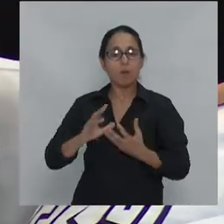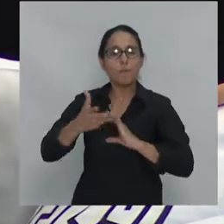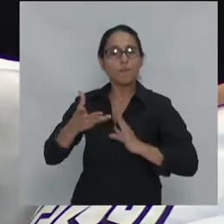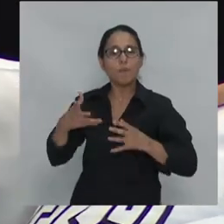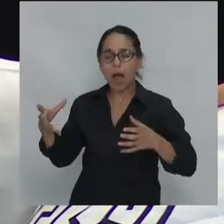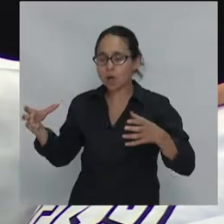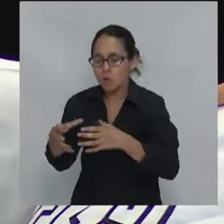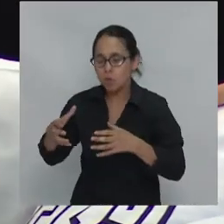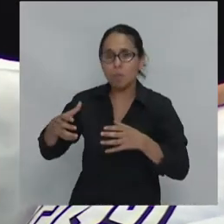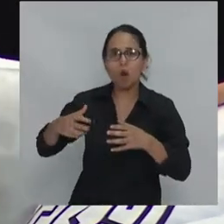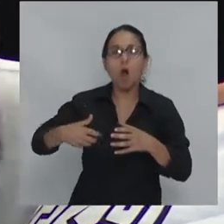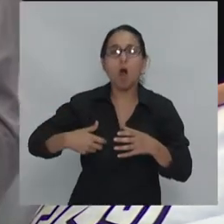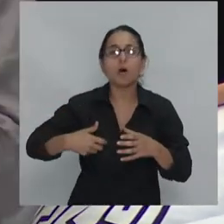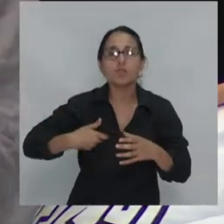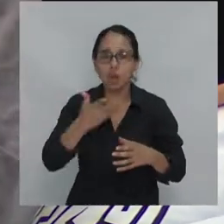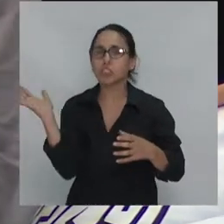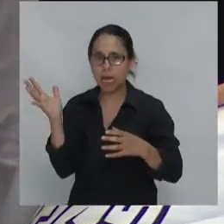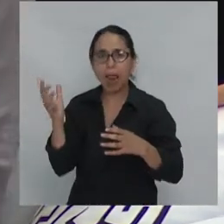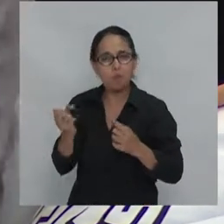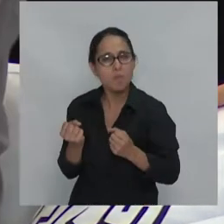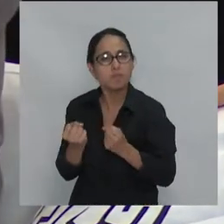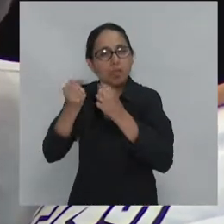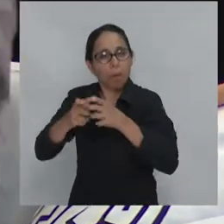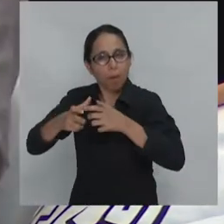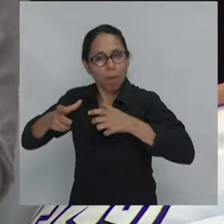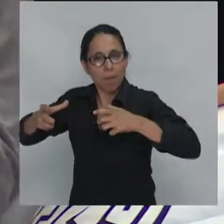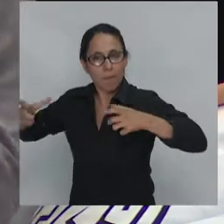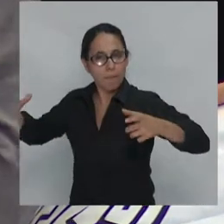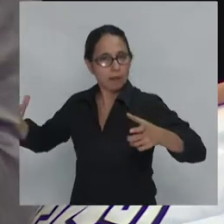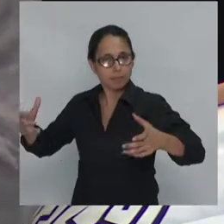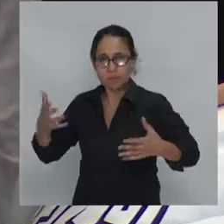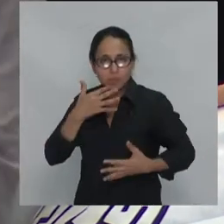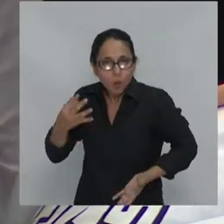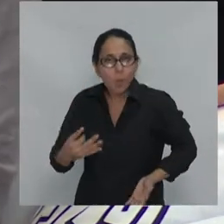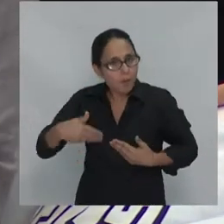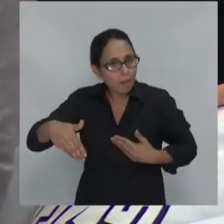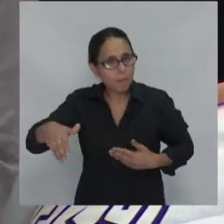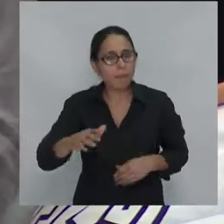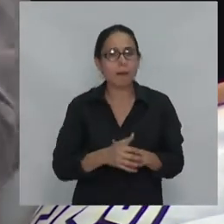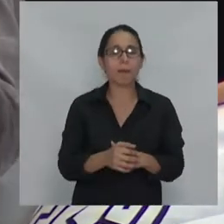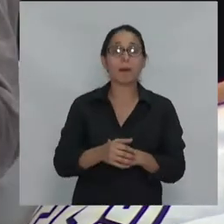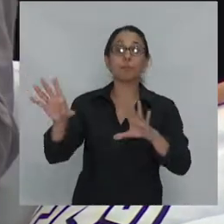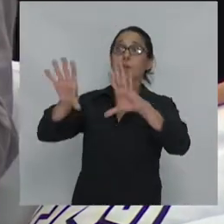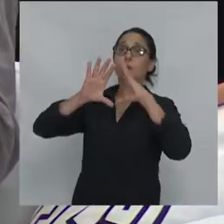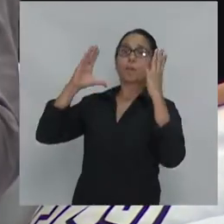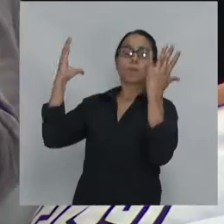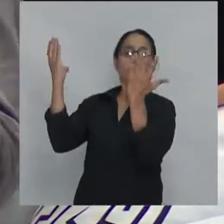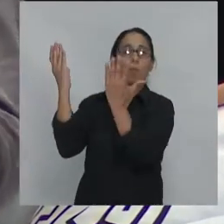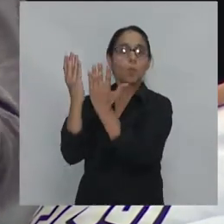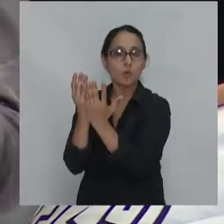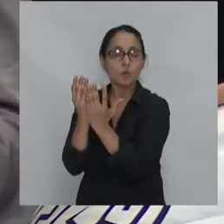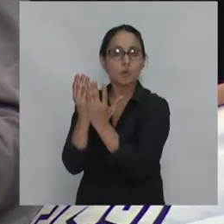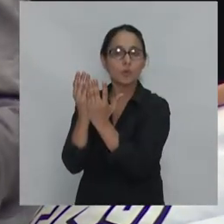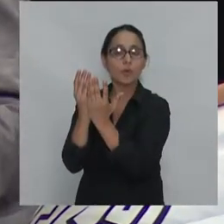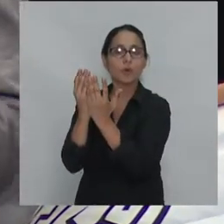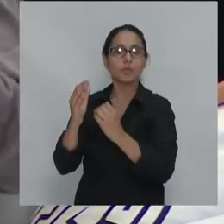y en el mundo en su conjunto la emocionalidad